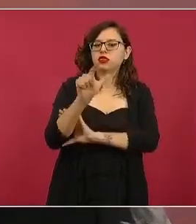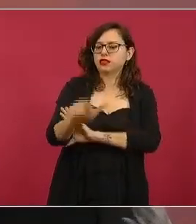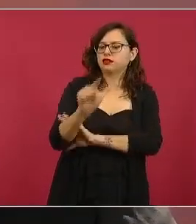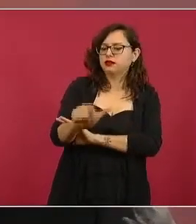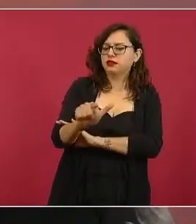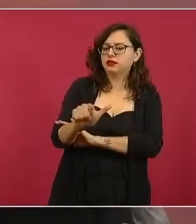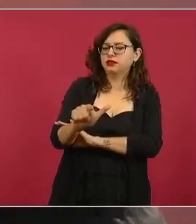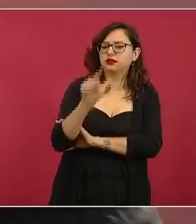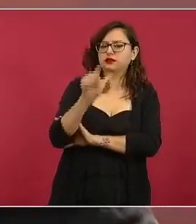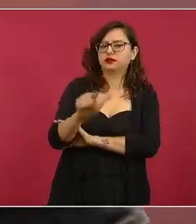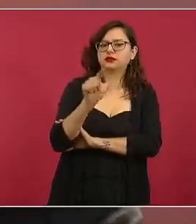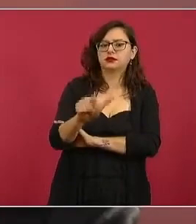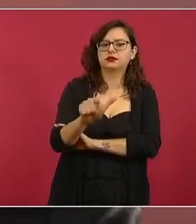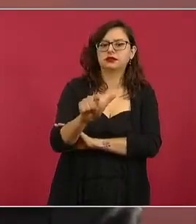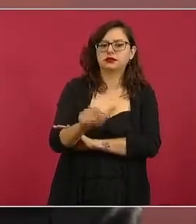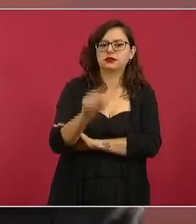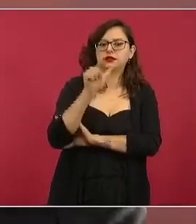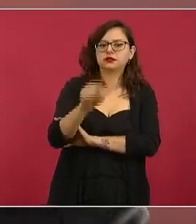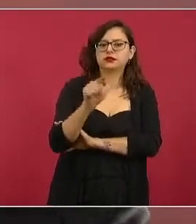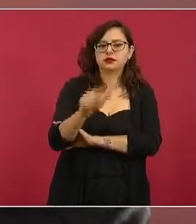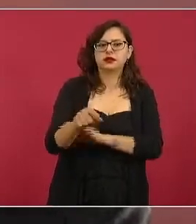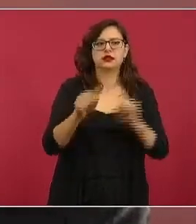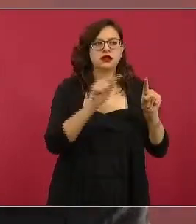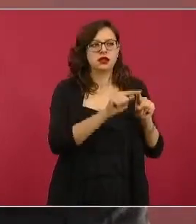en San José de Gracias 17